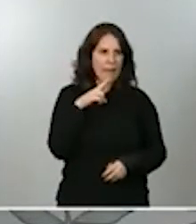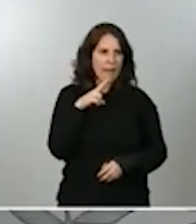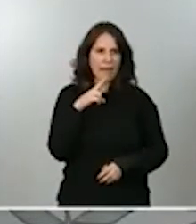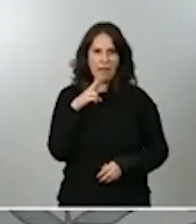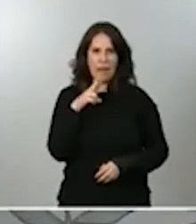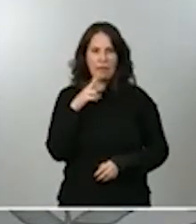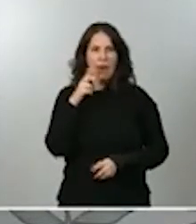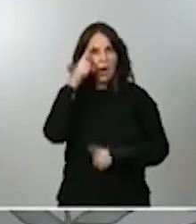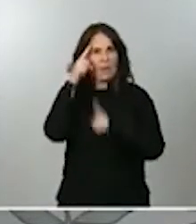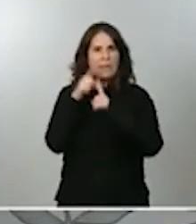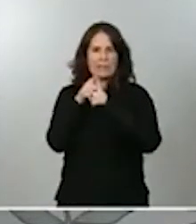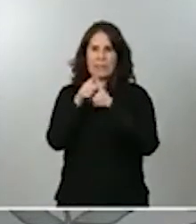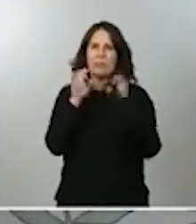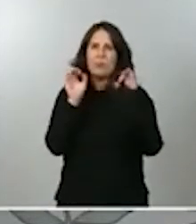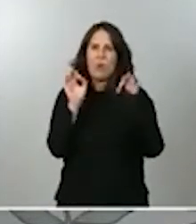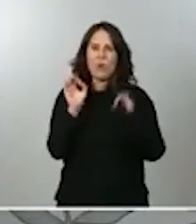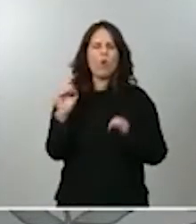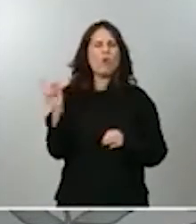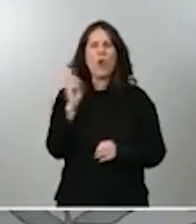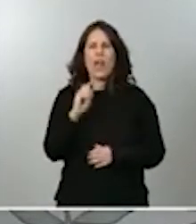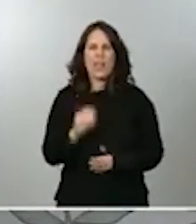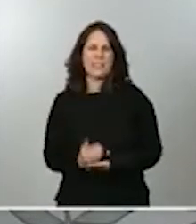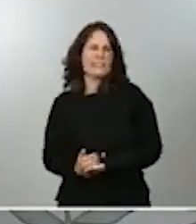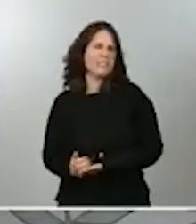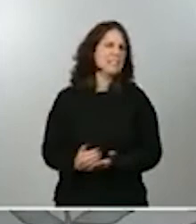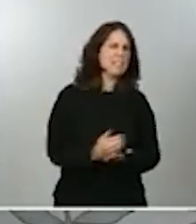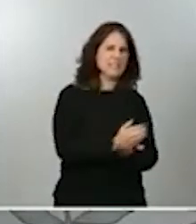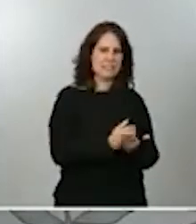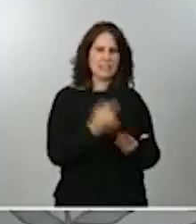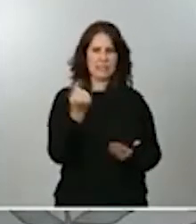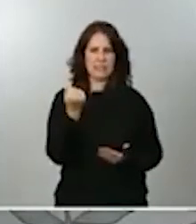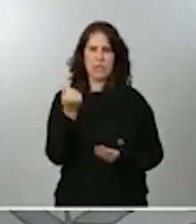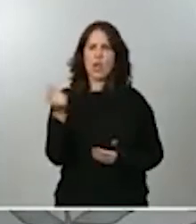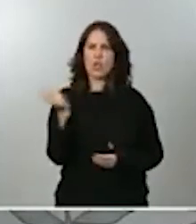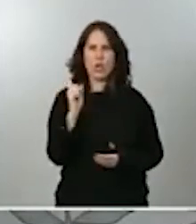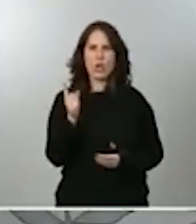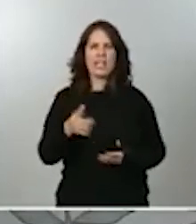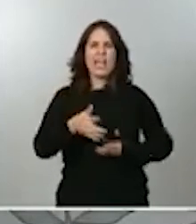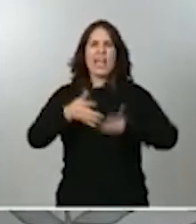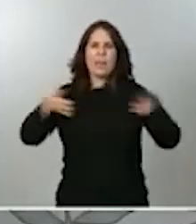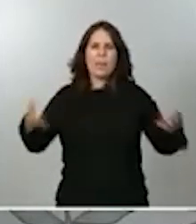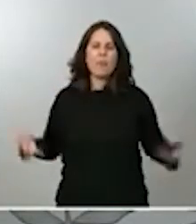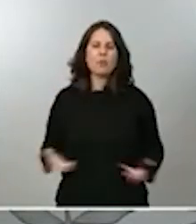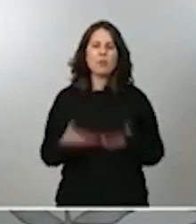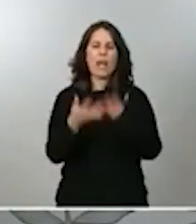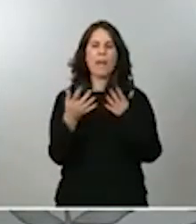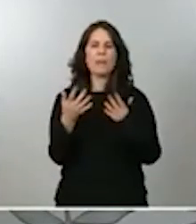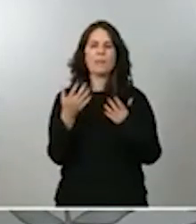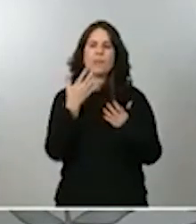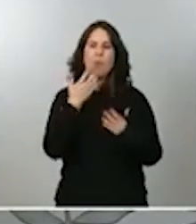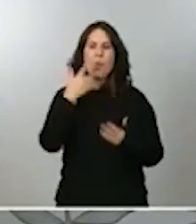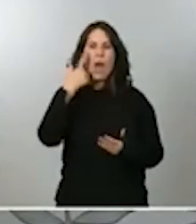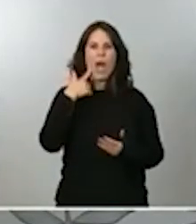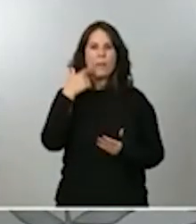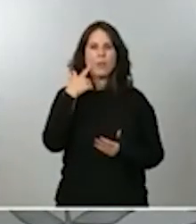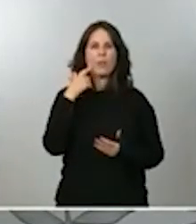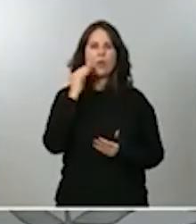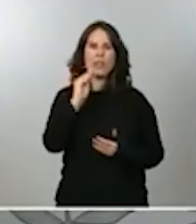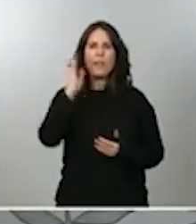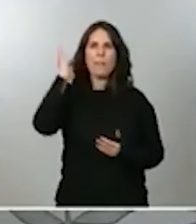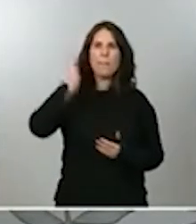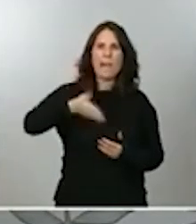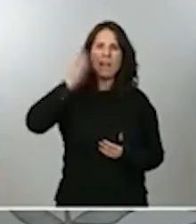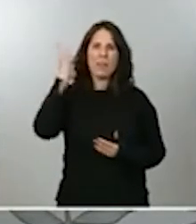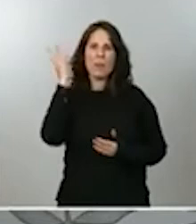no la recaudación sino el impulsar hábitos disuasorios respecto a la agresión del medio ambiente a nivel personal